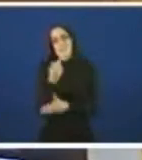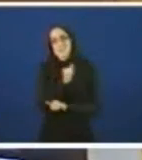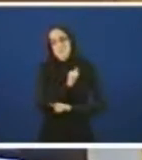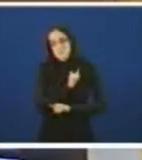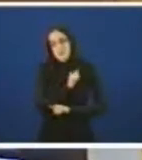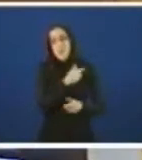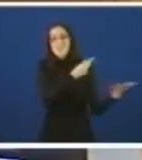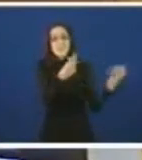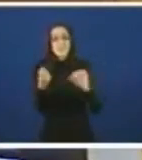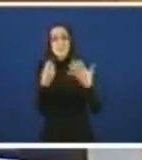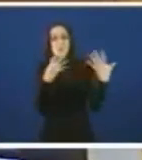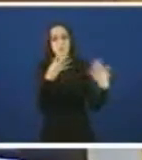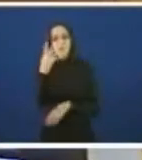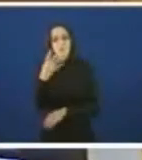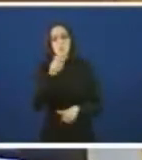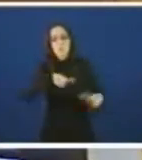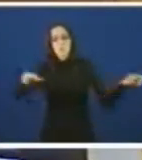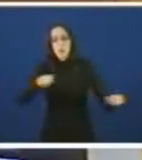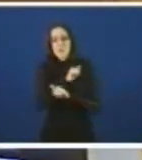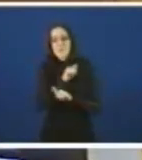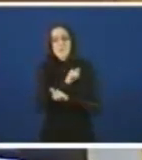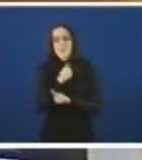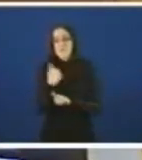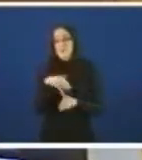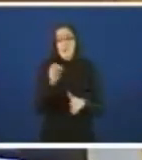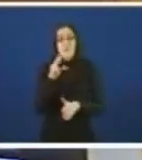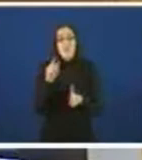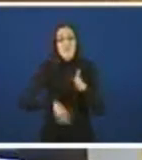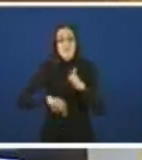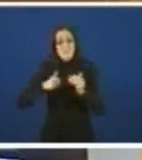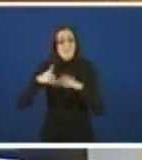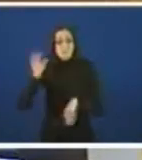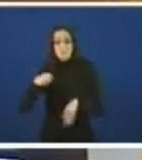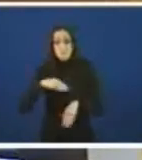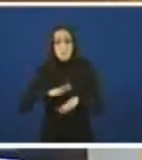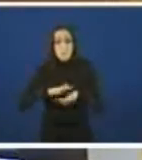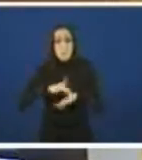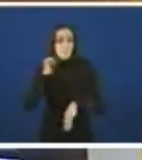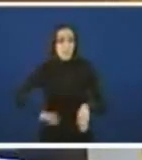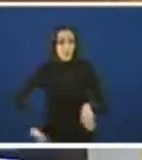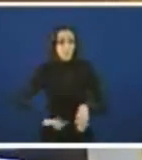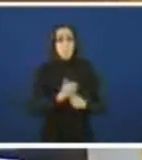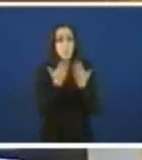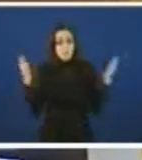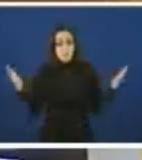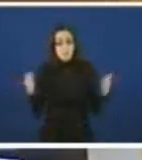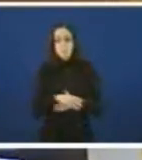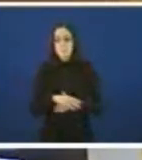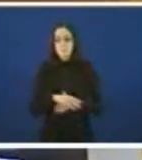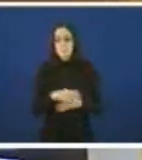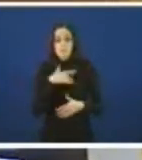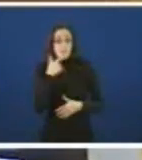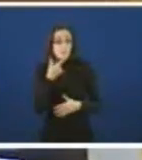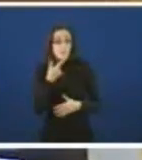694 personas están agardando en 10 máis de 12 meses por unha operación en POVISA. En termos absolutos, é o peor